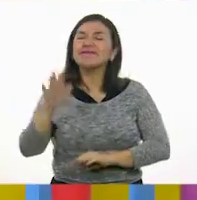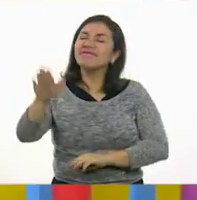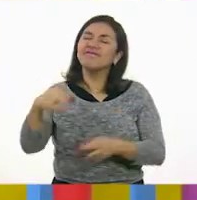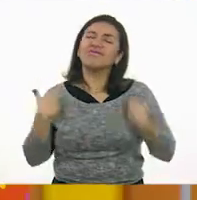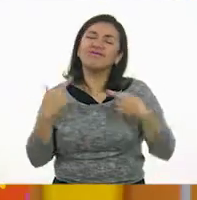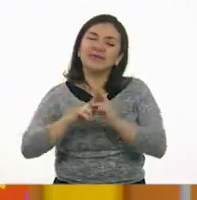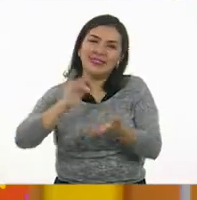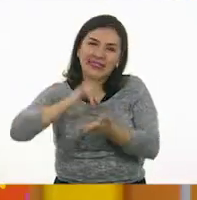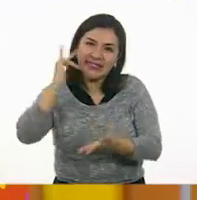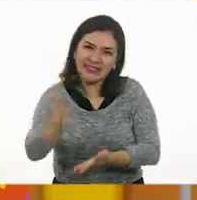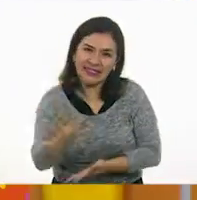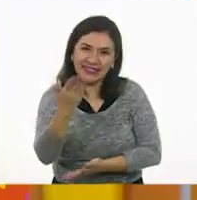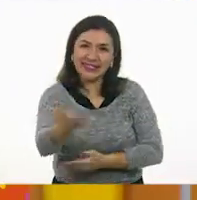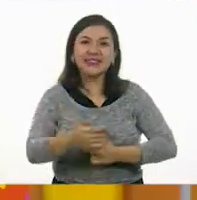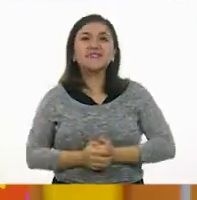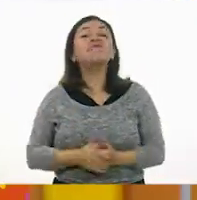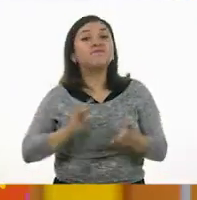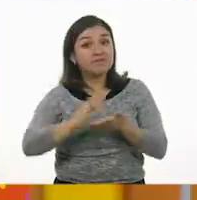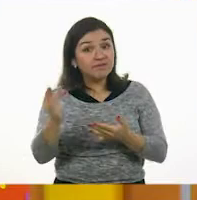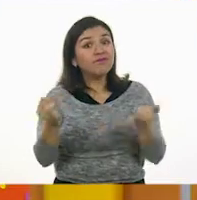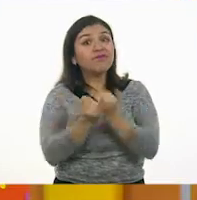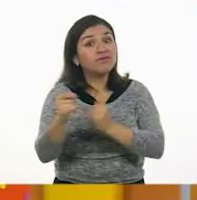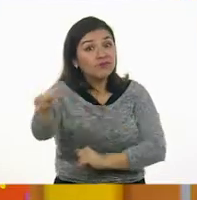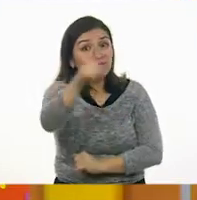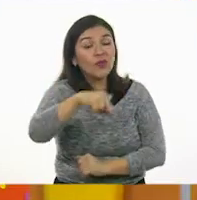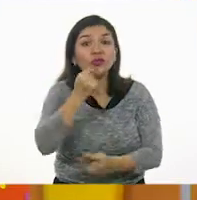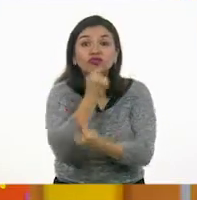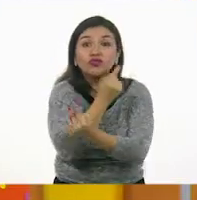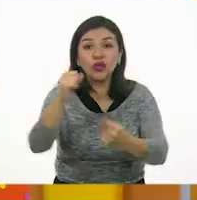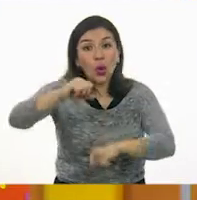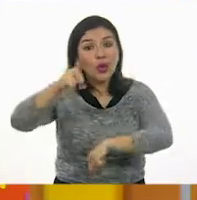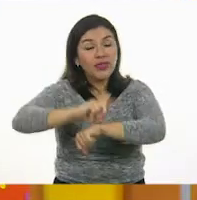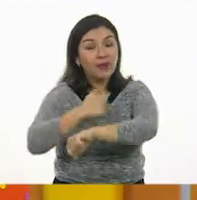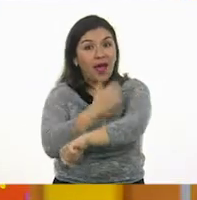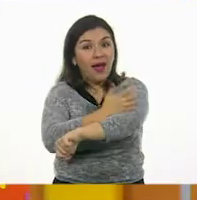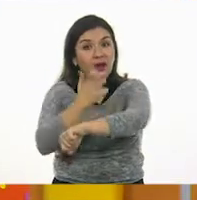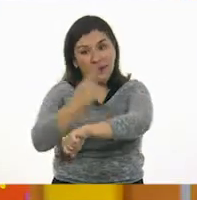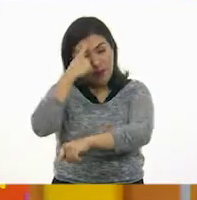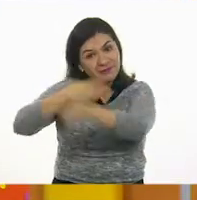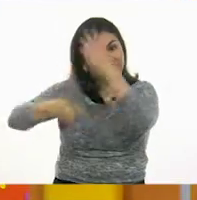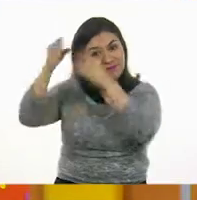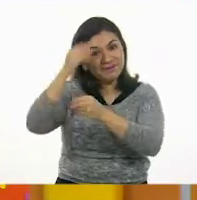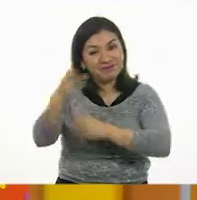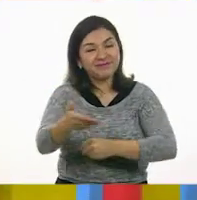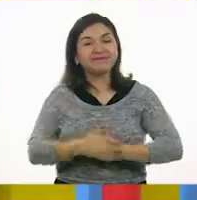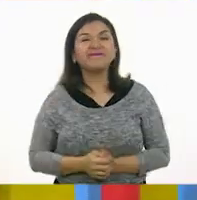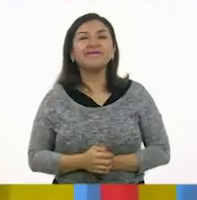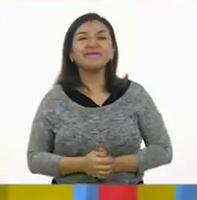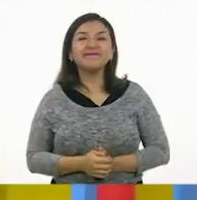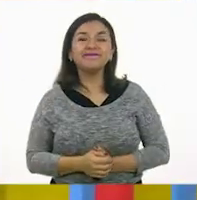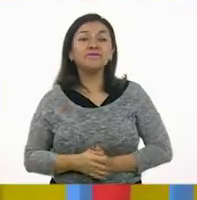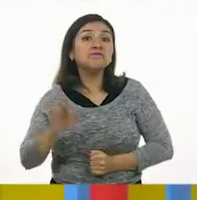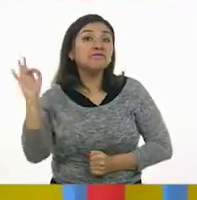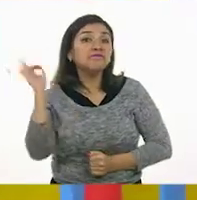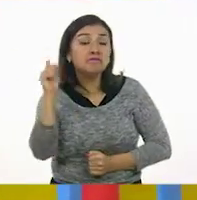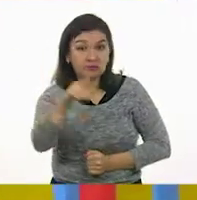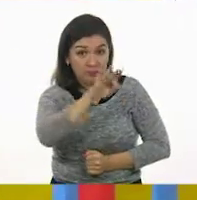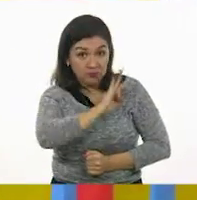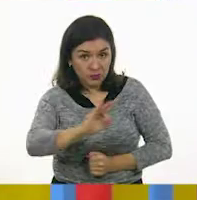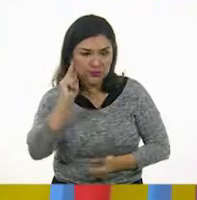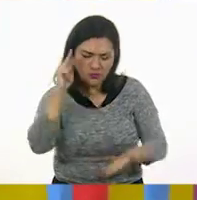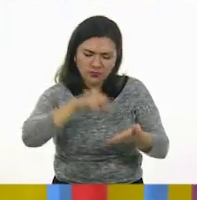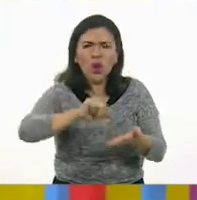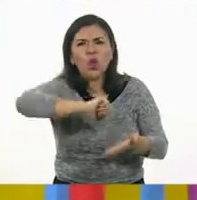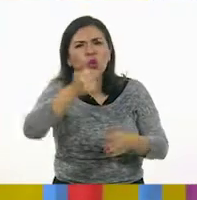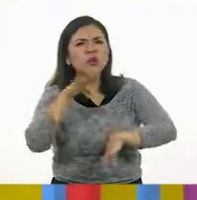agradecemos como siempre. Gracias también a ustedes, niñas y niños, que estuvieron con nosotros aprendiendo. Exactamente. Si te es posible,